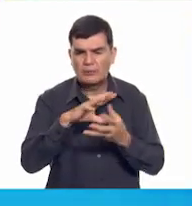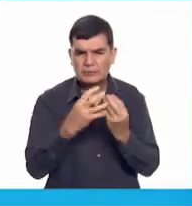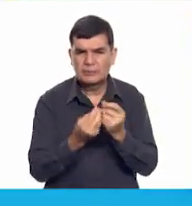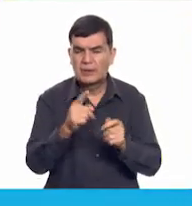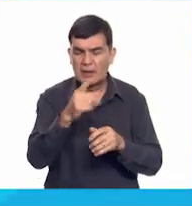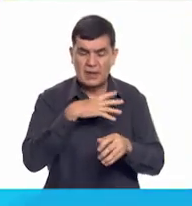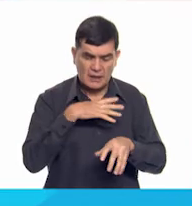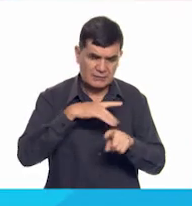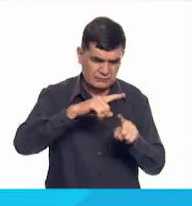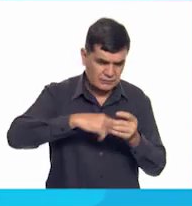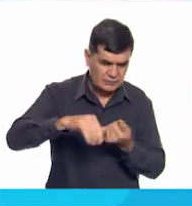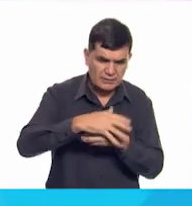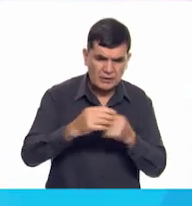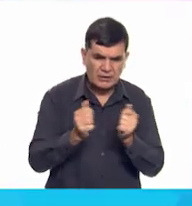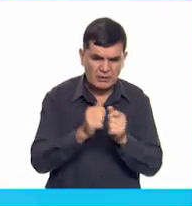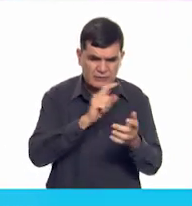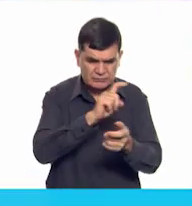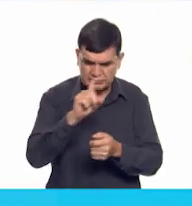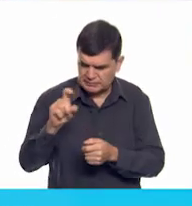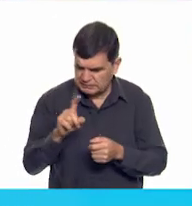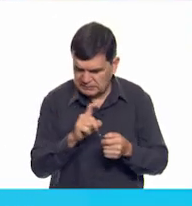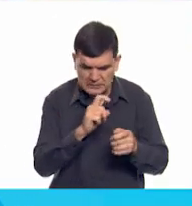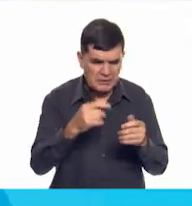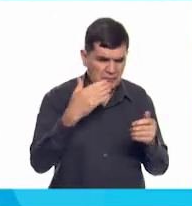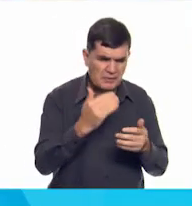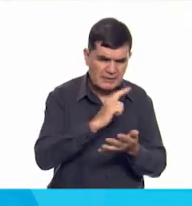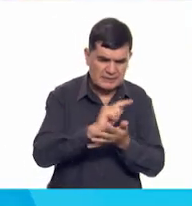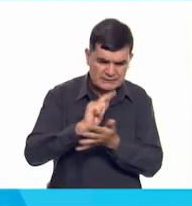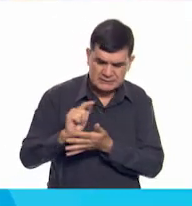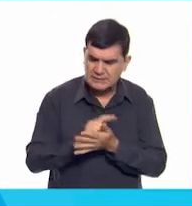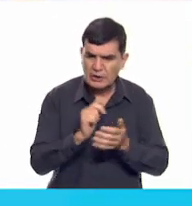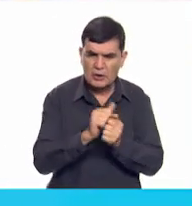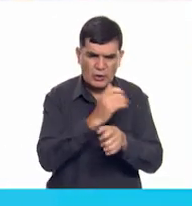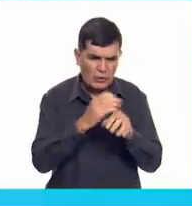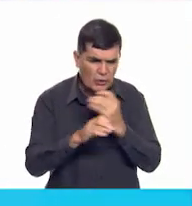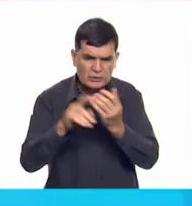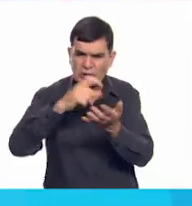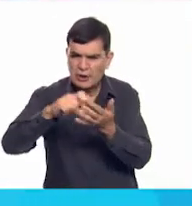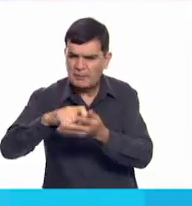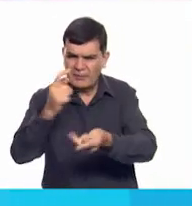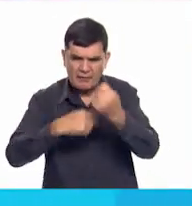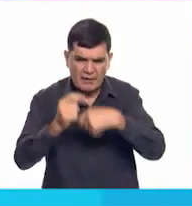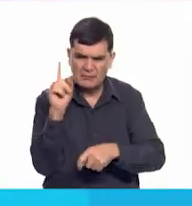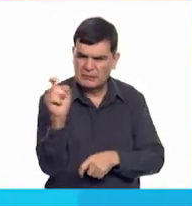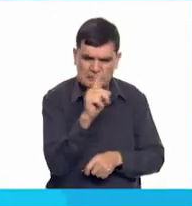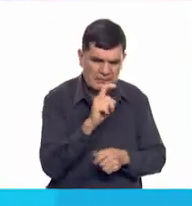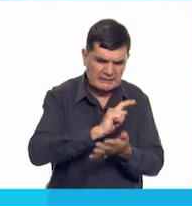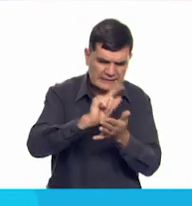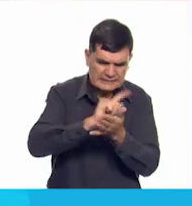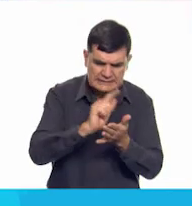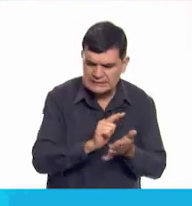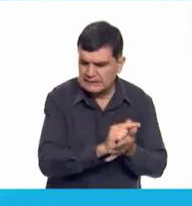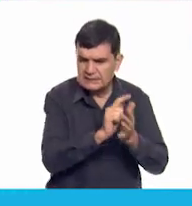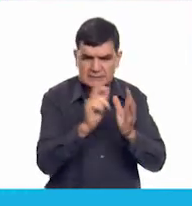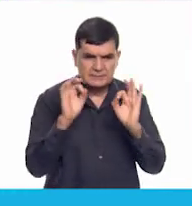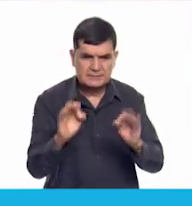Desinfecta las superficies de los objetos que más utilizas. También las cosas que compres en la tienda o en el supermercado.